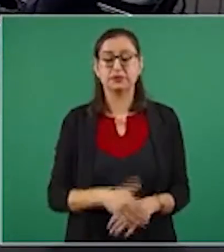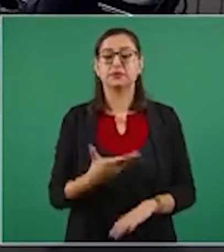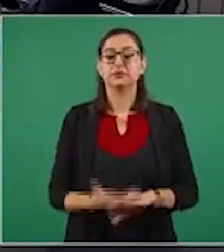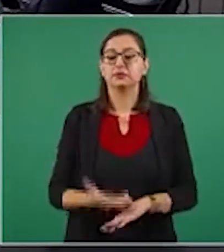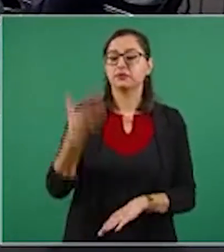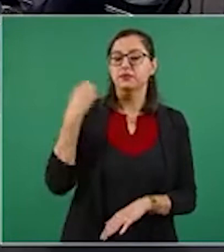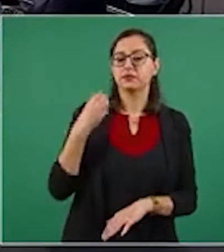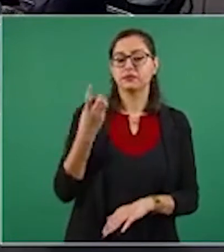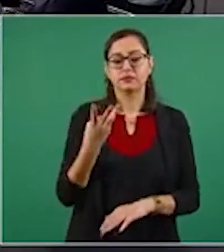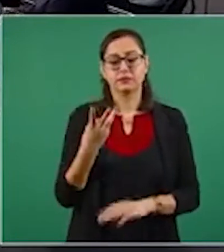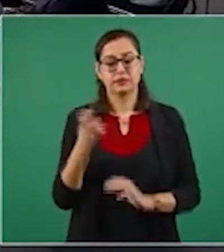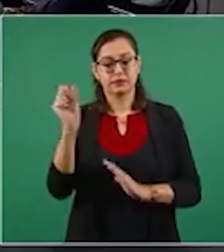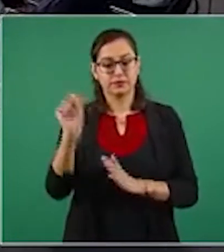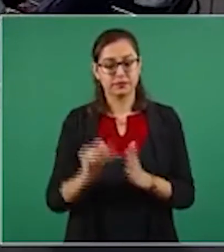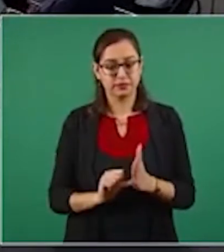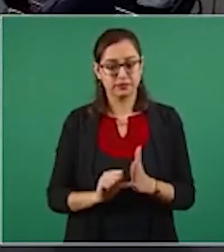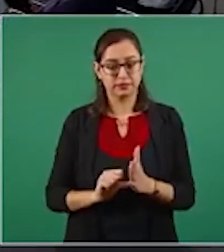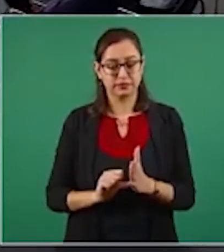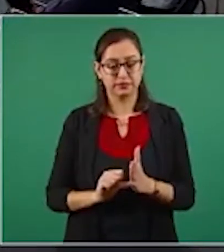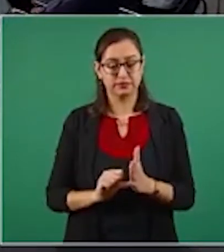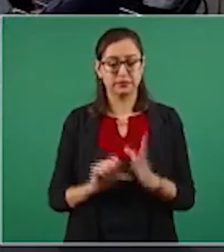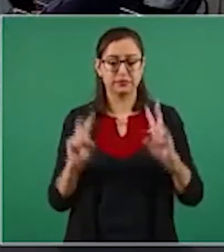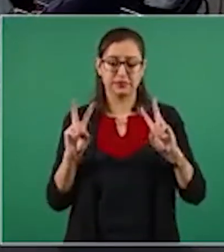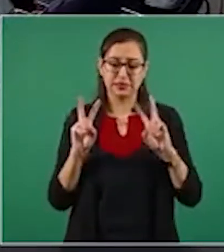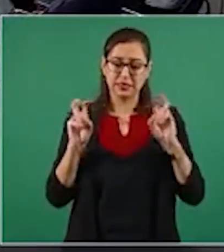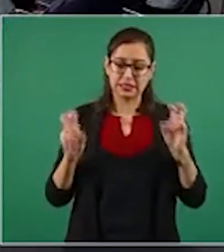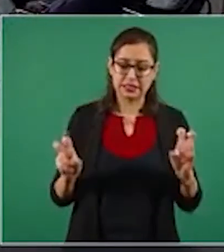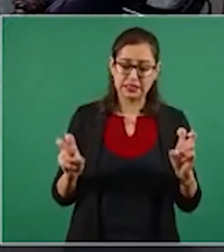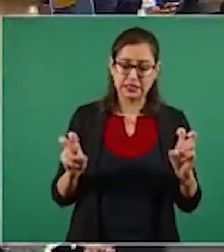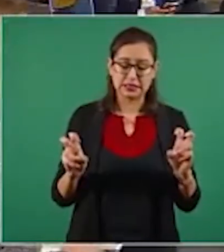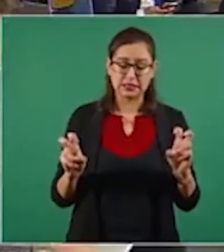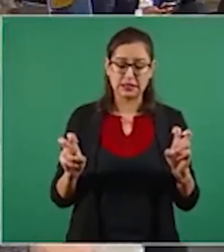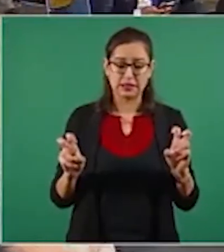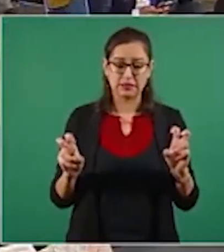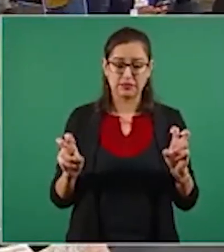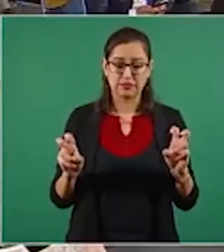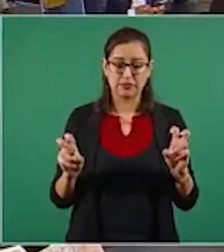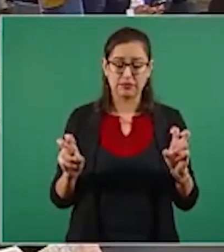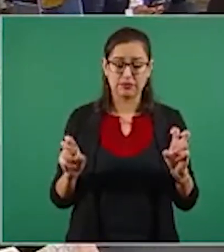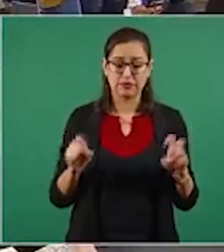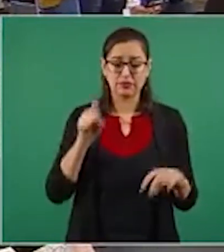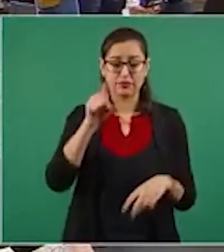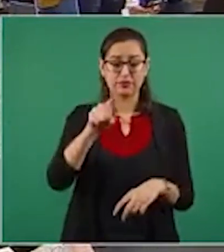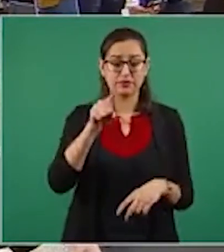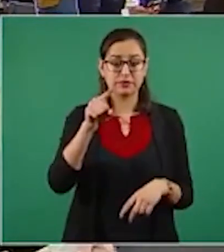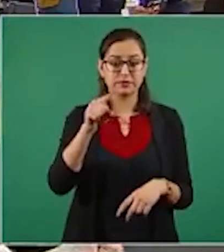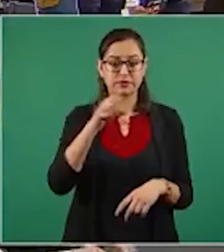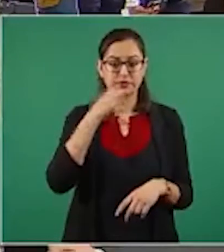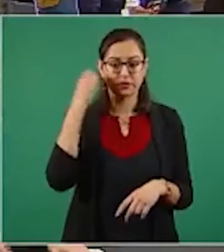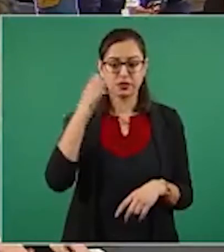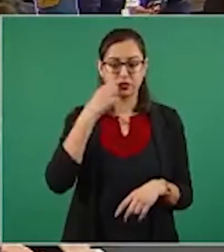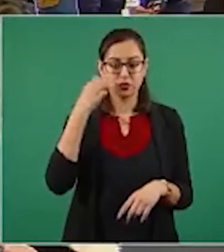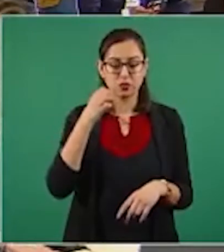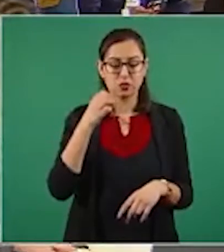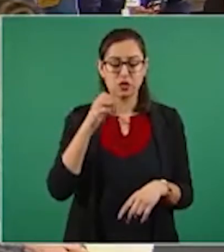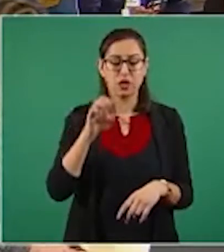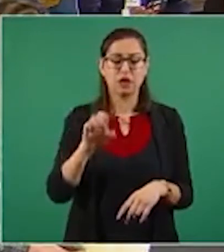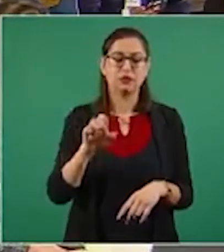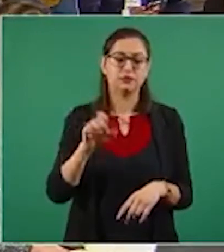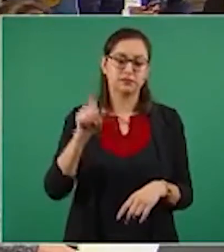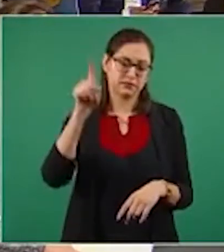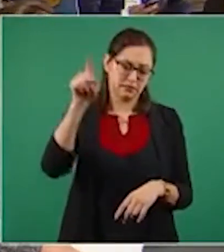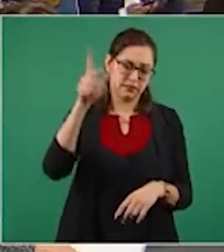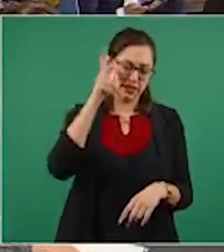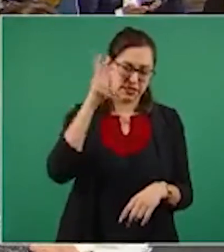meses, señor presidente, sobre el tema de la reapertura de la escuela del MESH en Hidalgo. ¿Qué